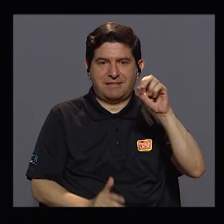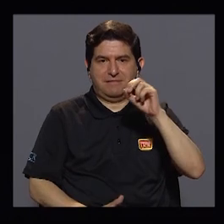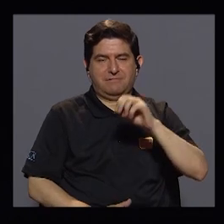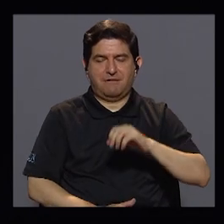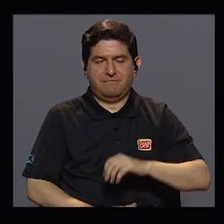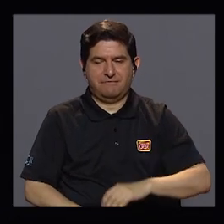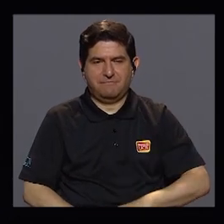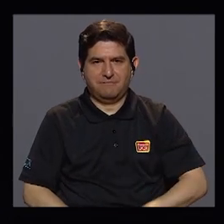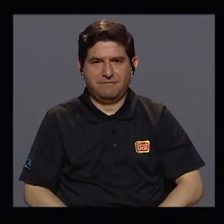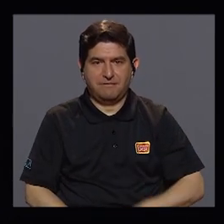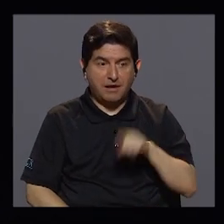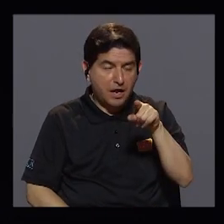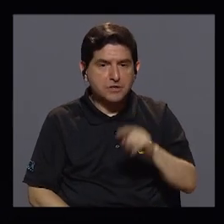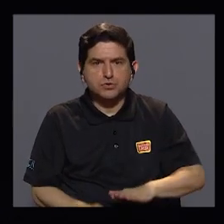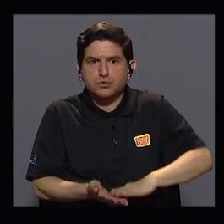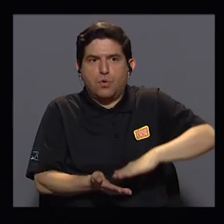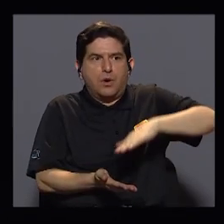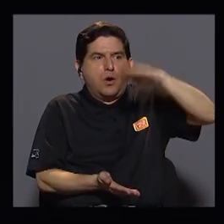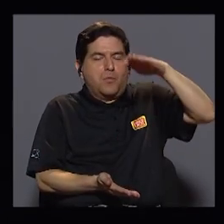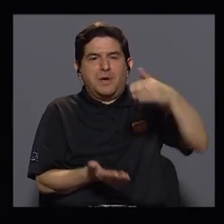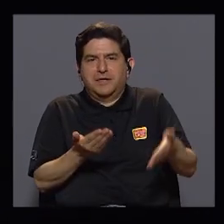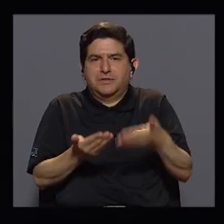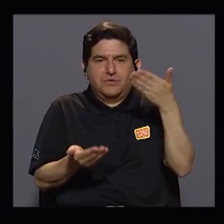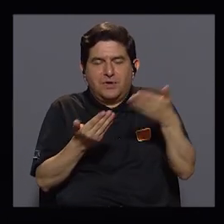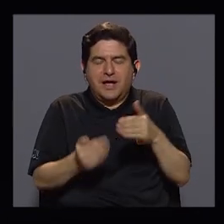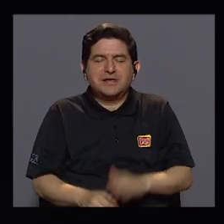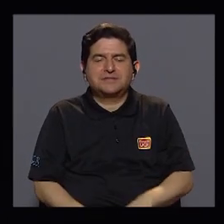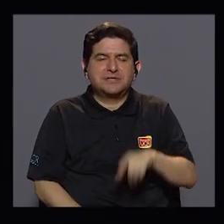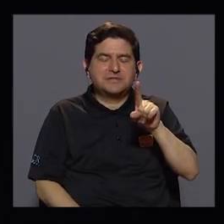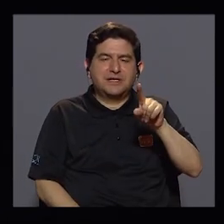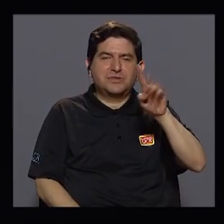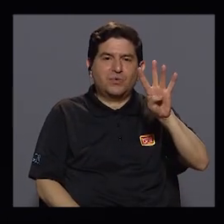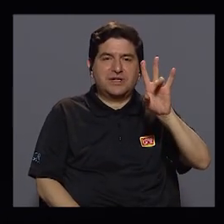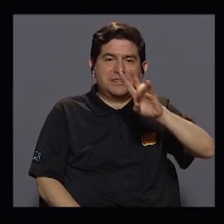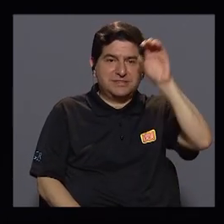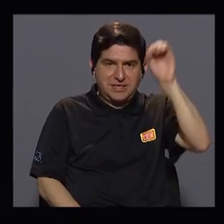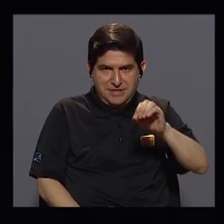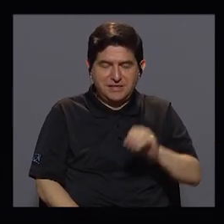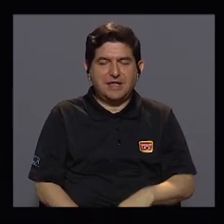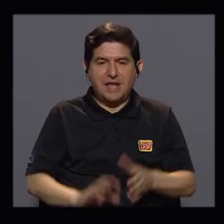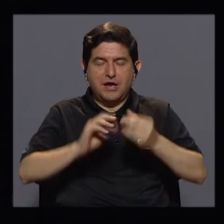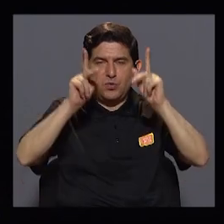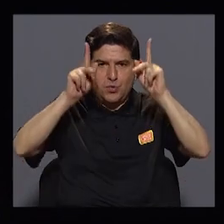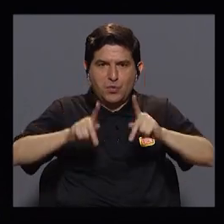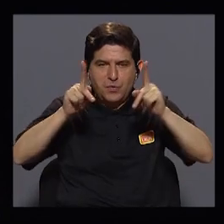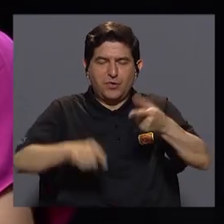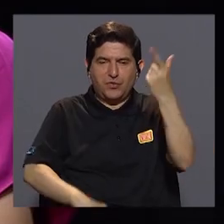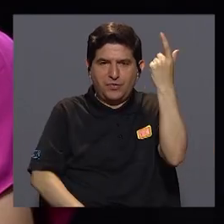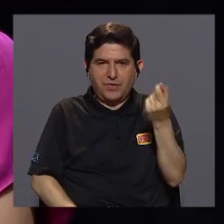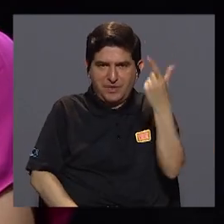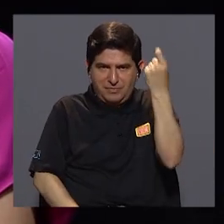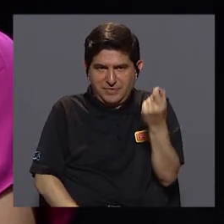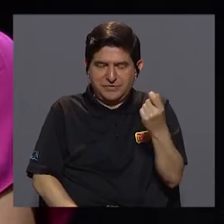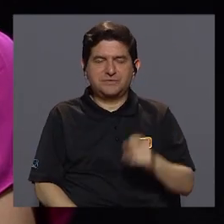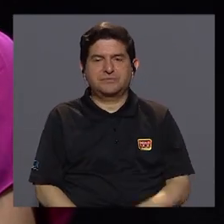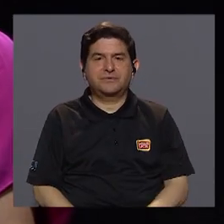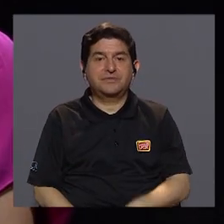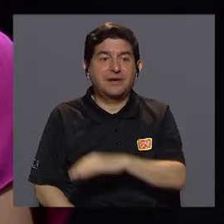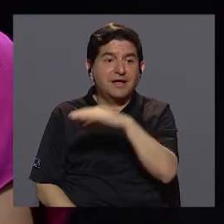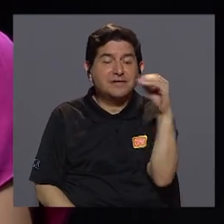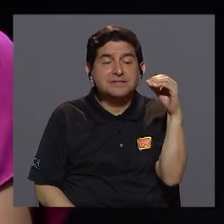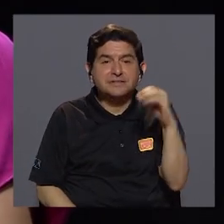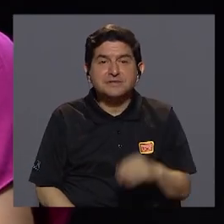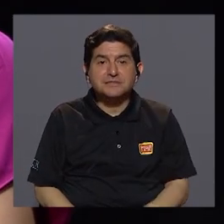Y esto sería un aumento de aproximadamente 147% en la cantidad de personas pensionadas y lo que es en